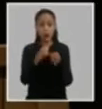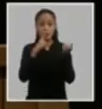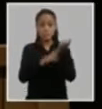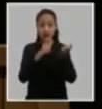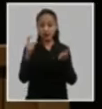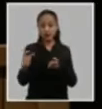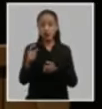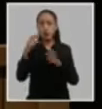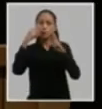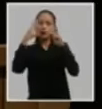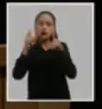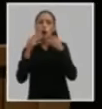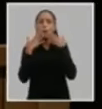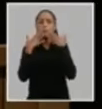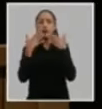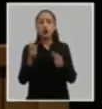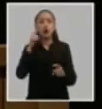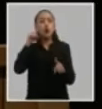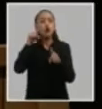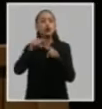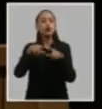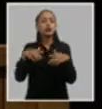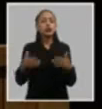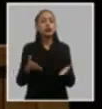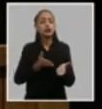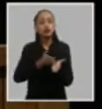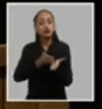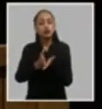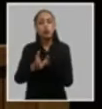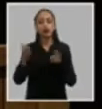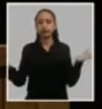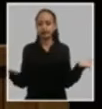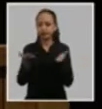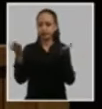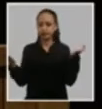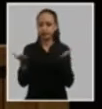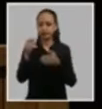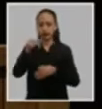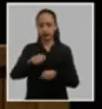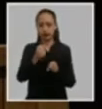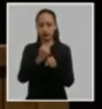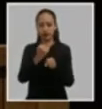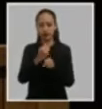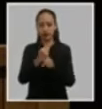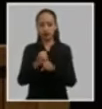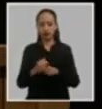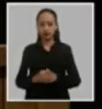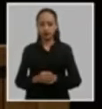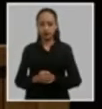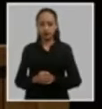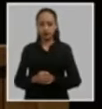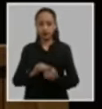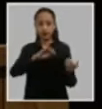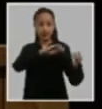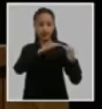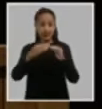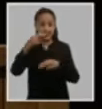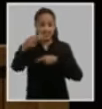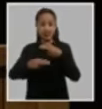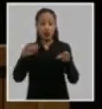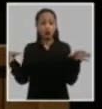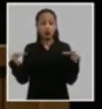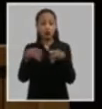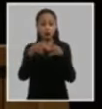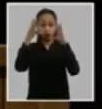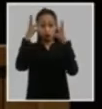resultados superiores con el propósito de seguir avanzando en este estratégico asunto en los debates realizados en la comisión